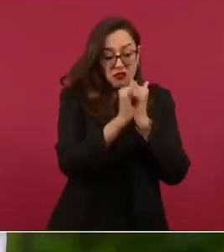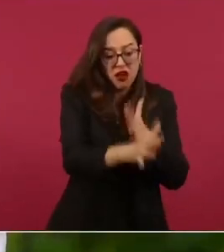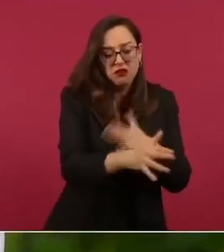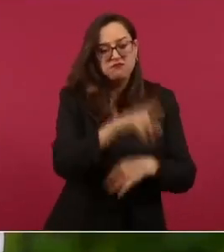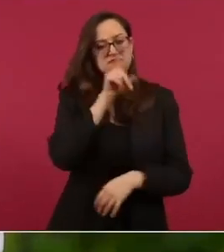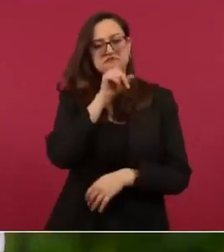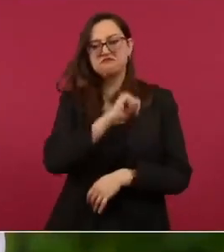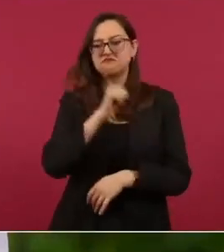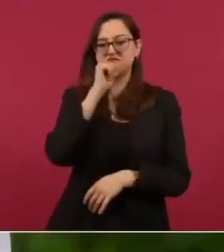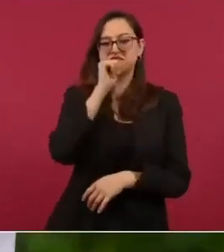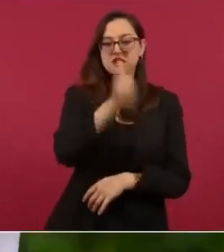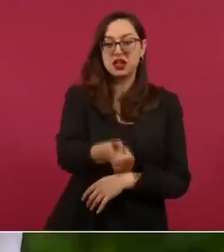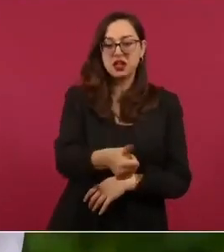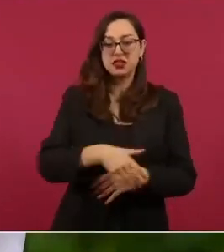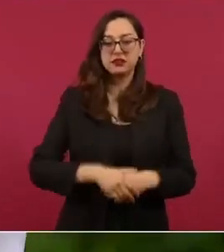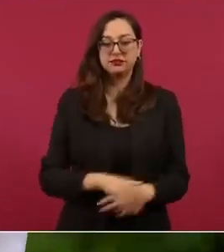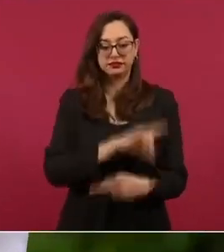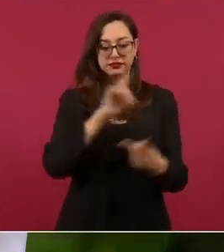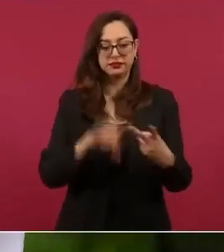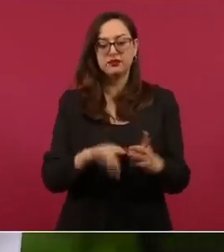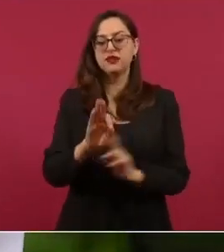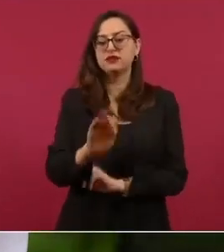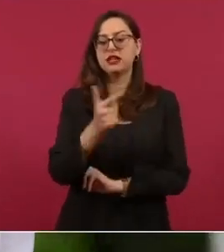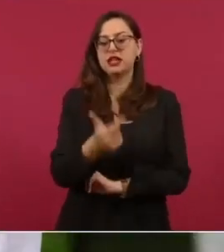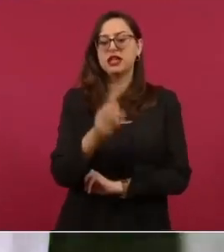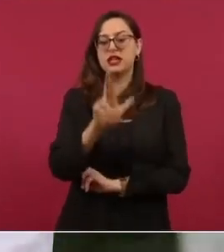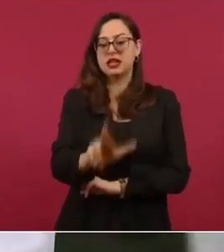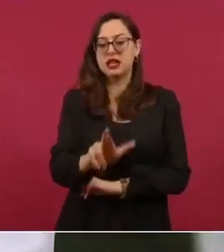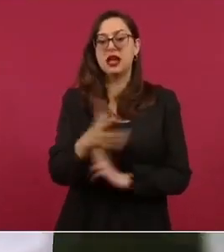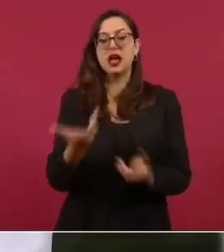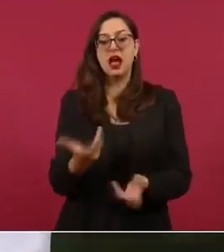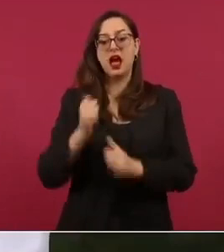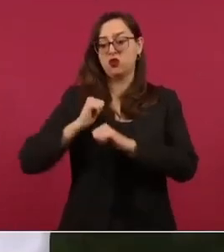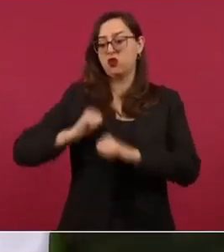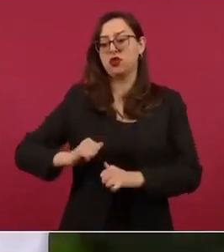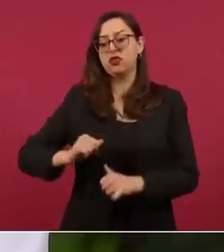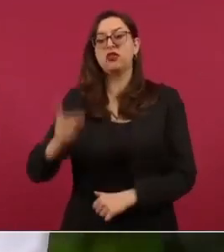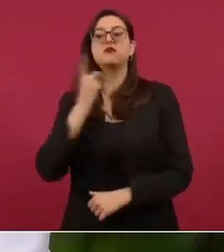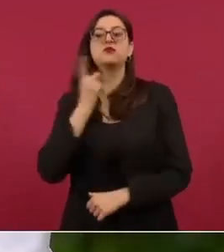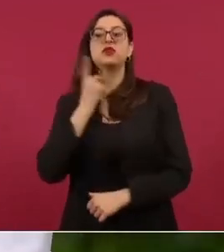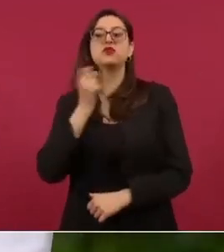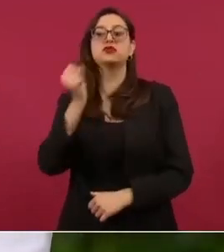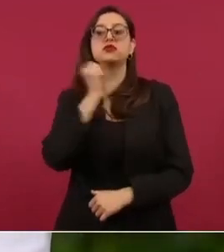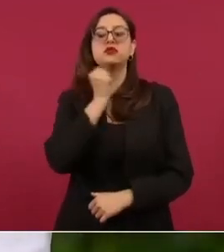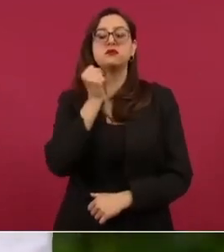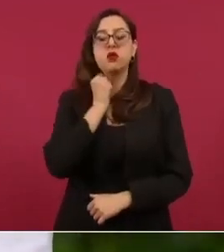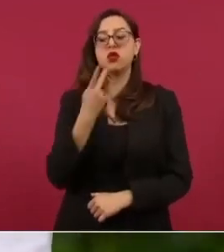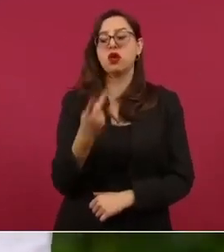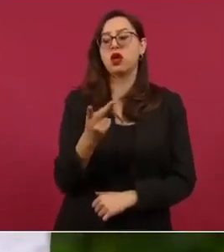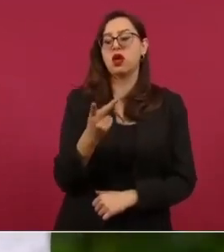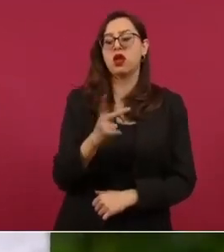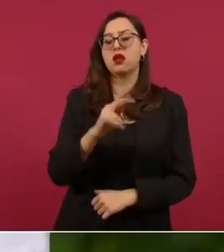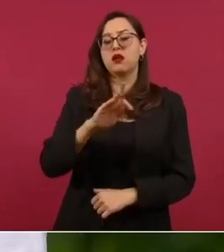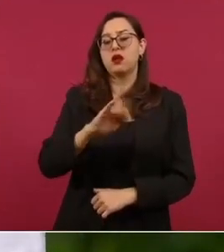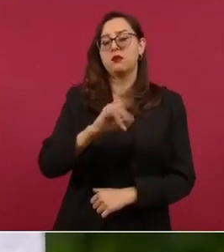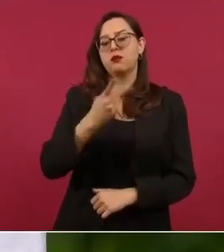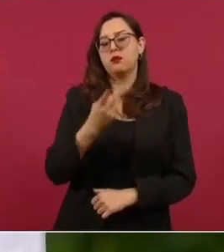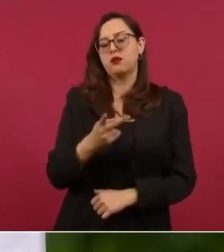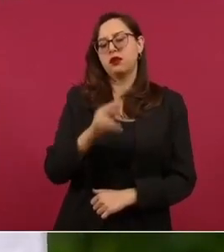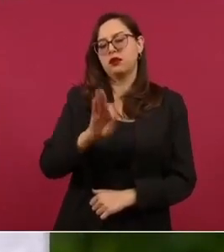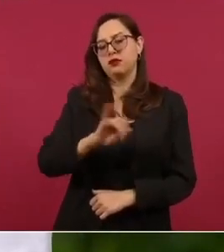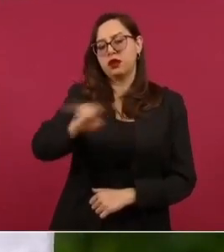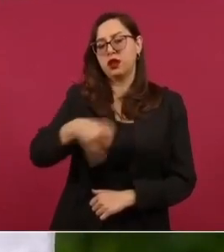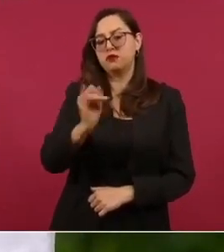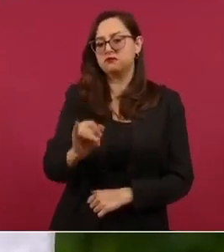general de la república y los poderes legislativo y judicial actúan con absoluta